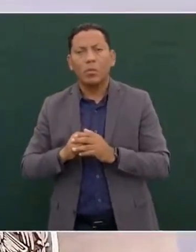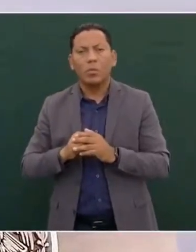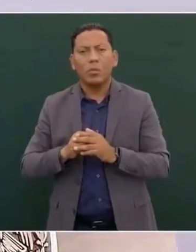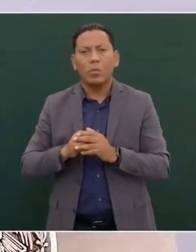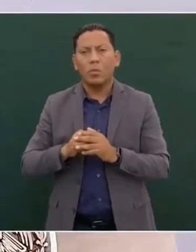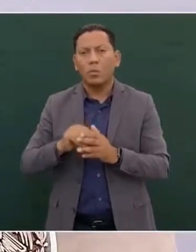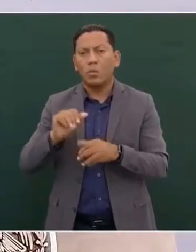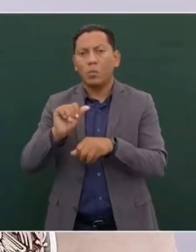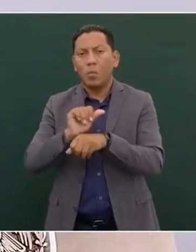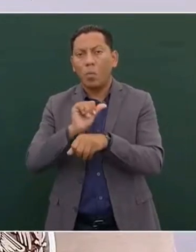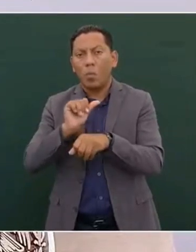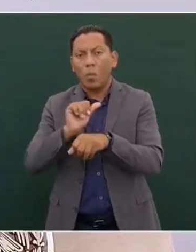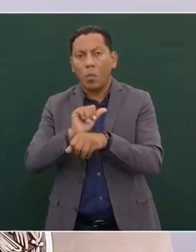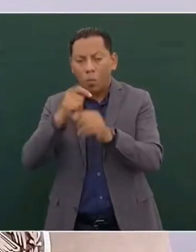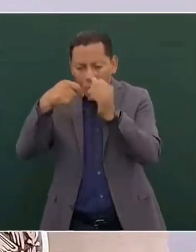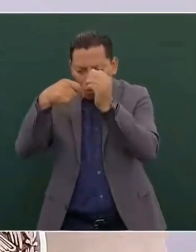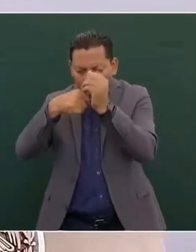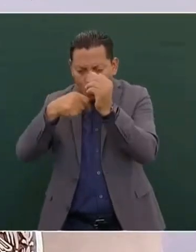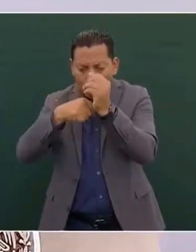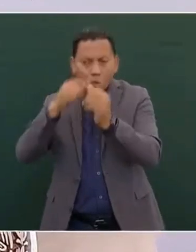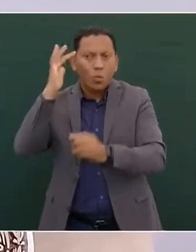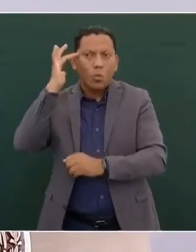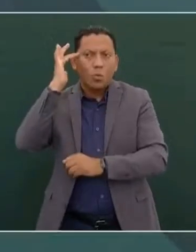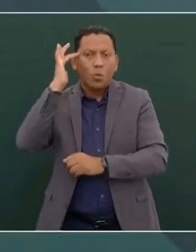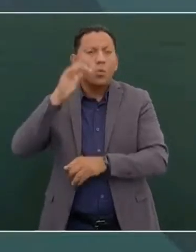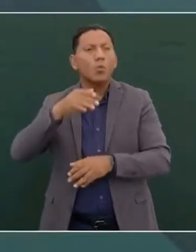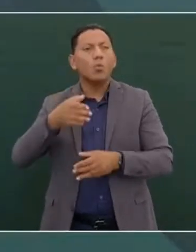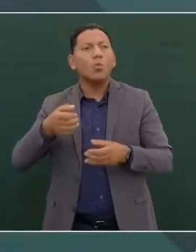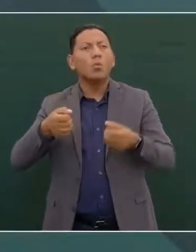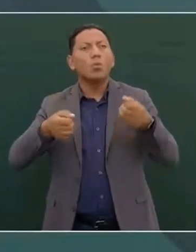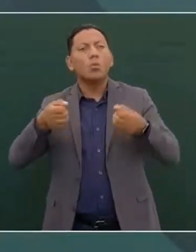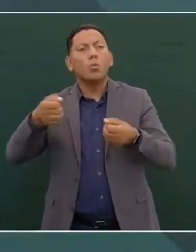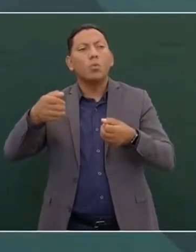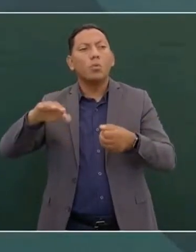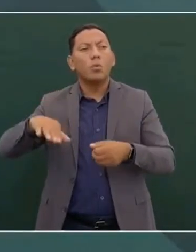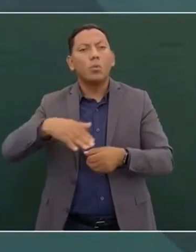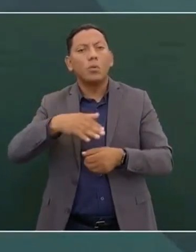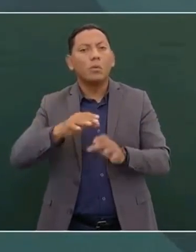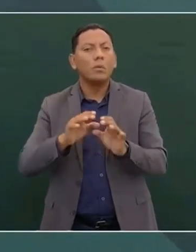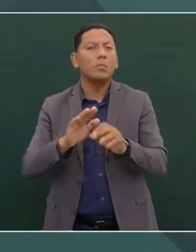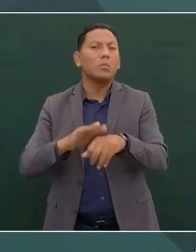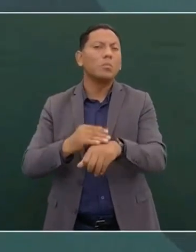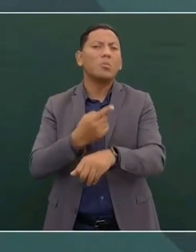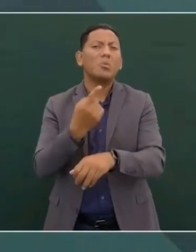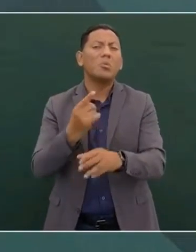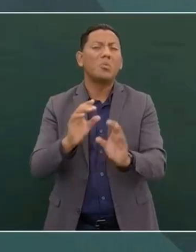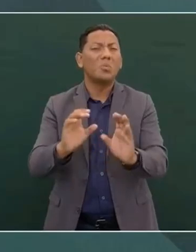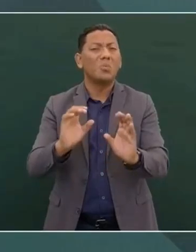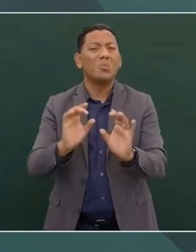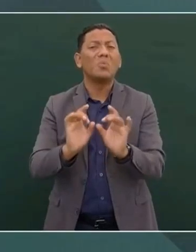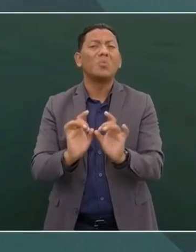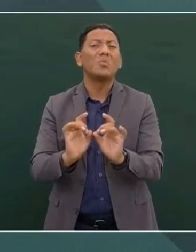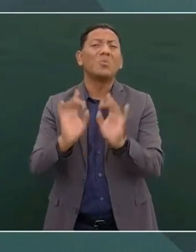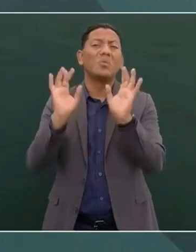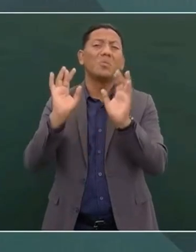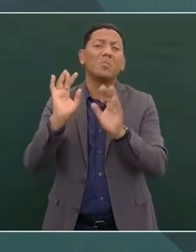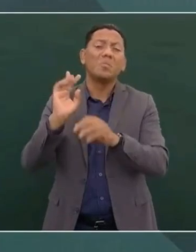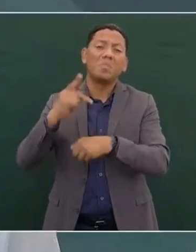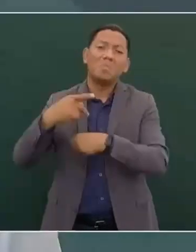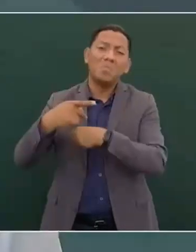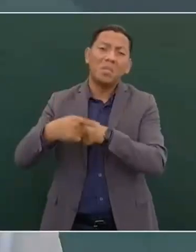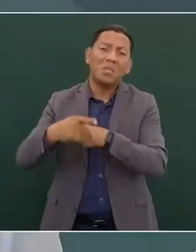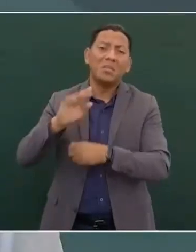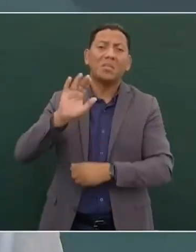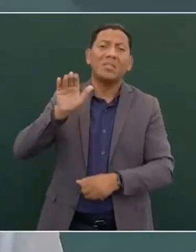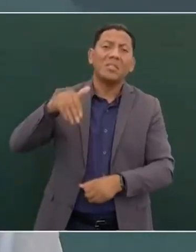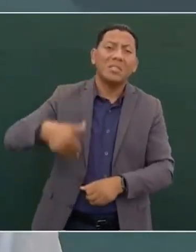en trailers, porque hay muchos accidentes y se pierde la